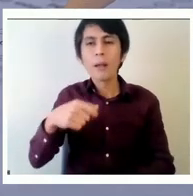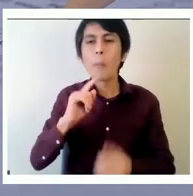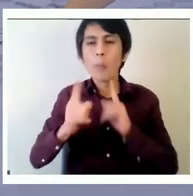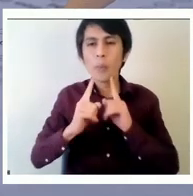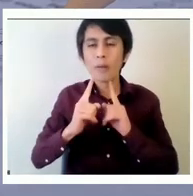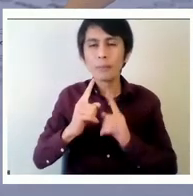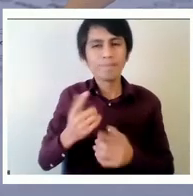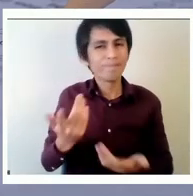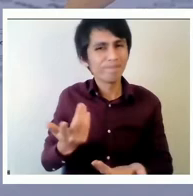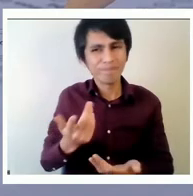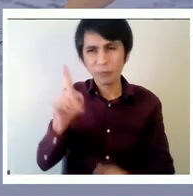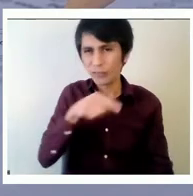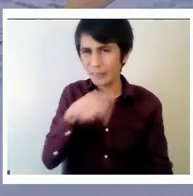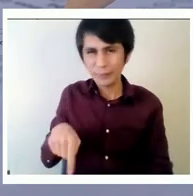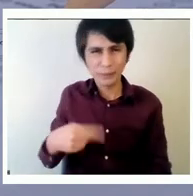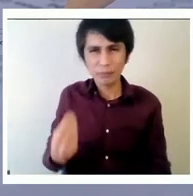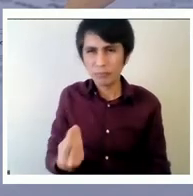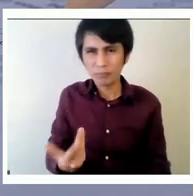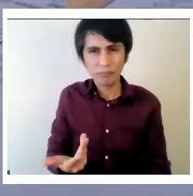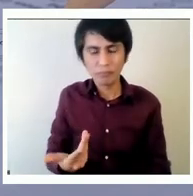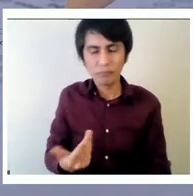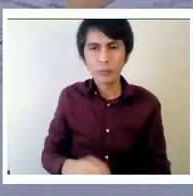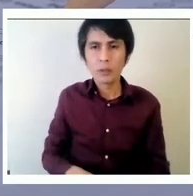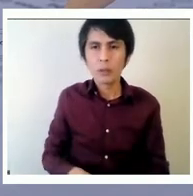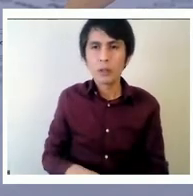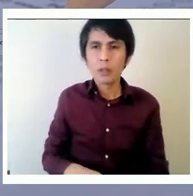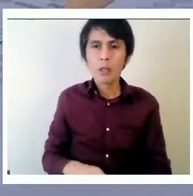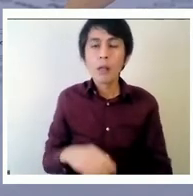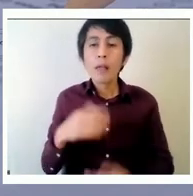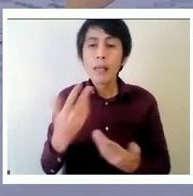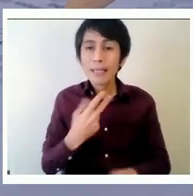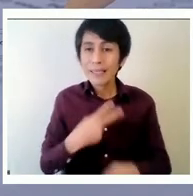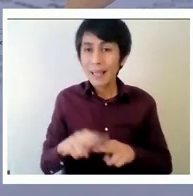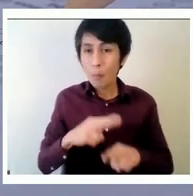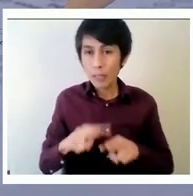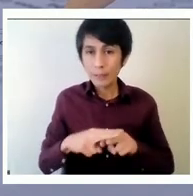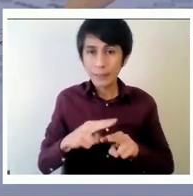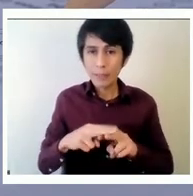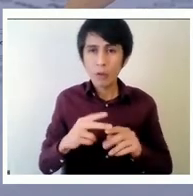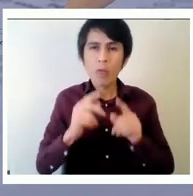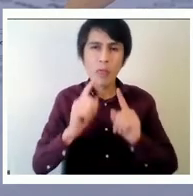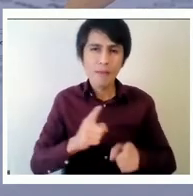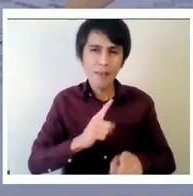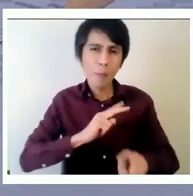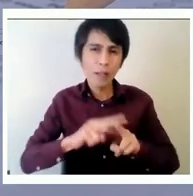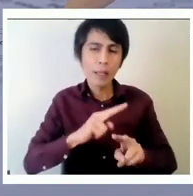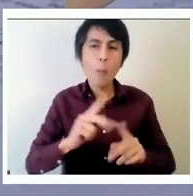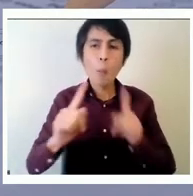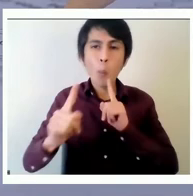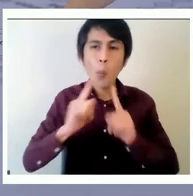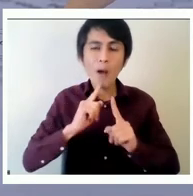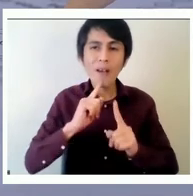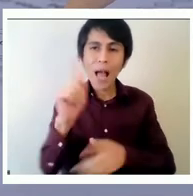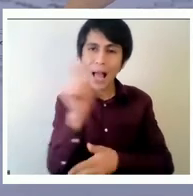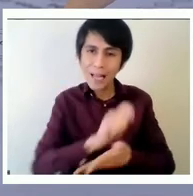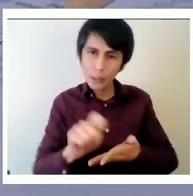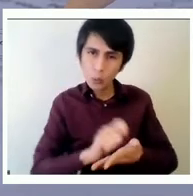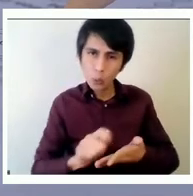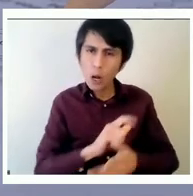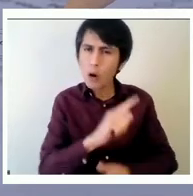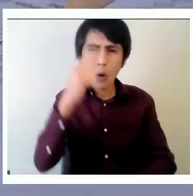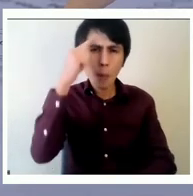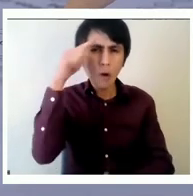son proyectos lo que estamos haciendo son hay que hacer una prueba de escritura no con fines selectivos no hacer una prueba